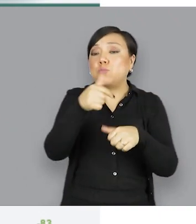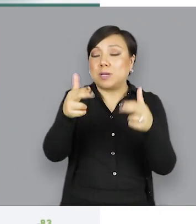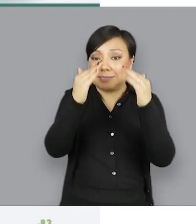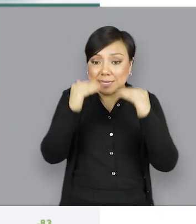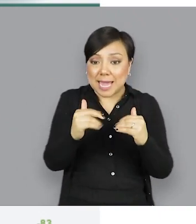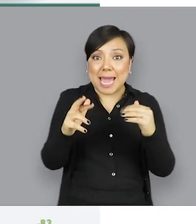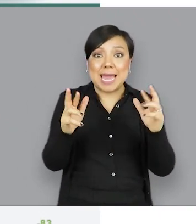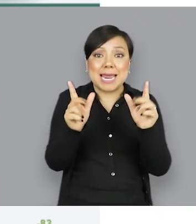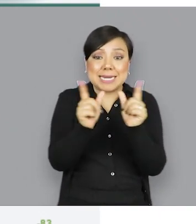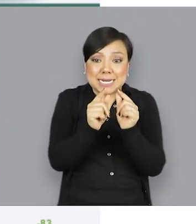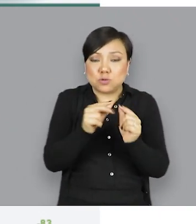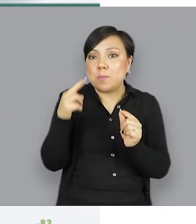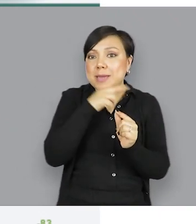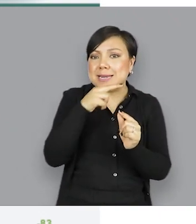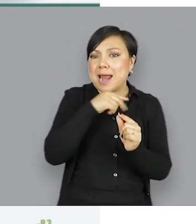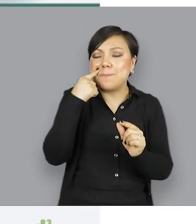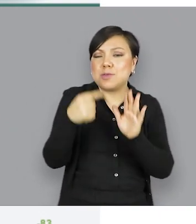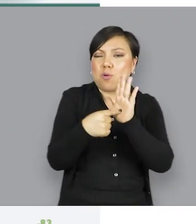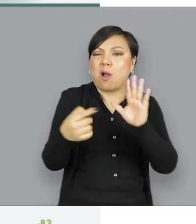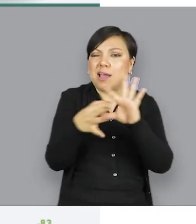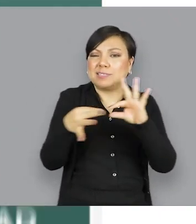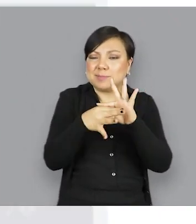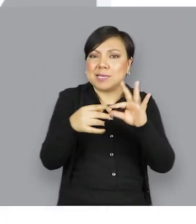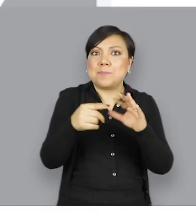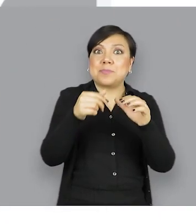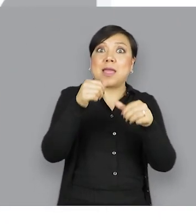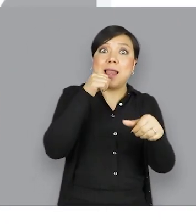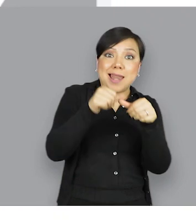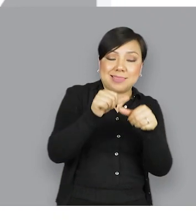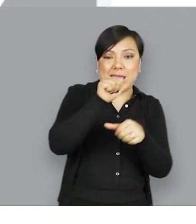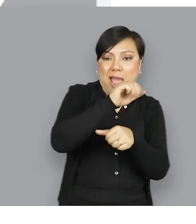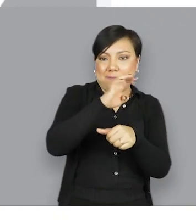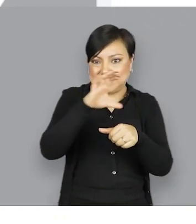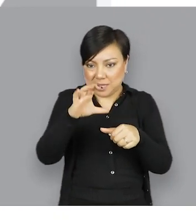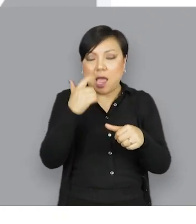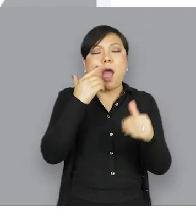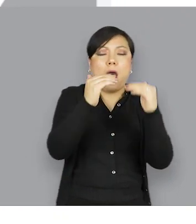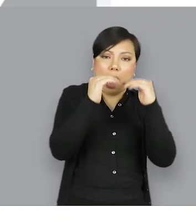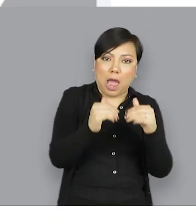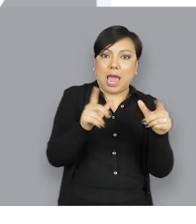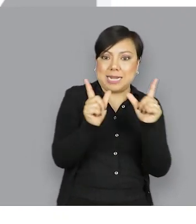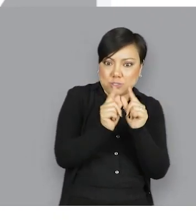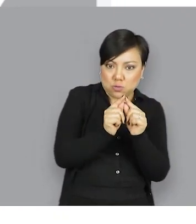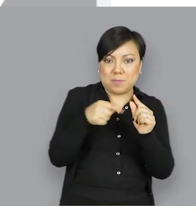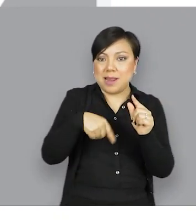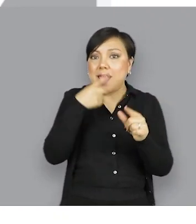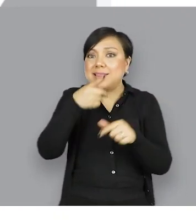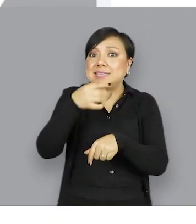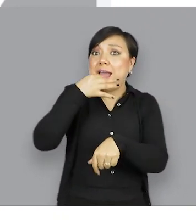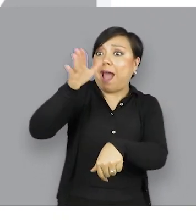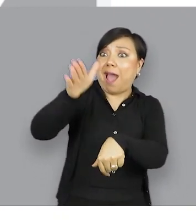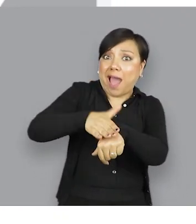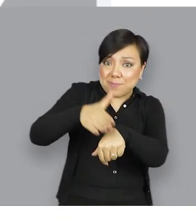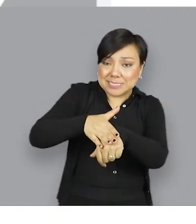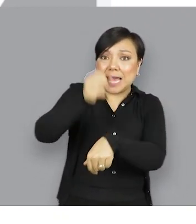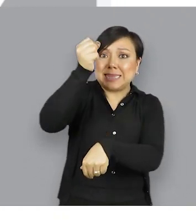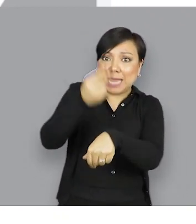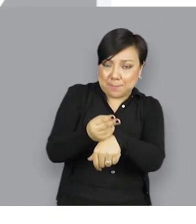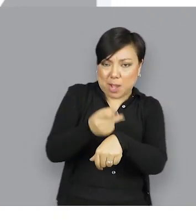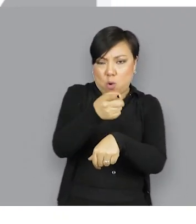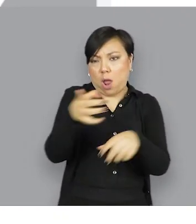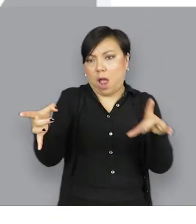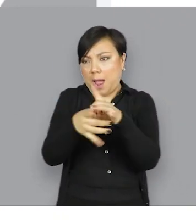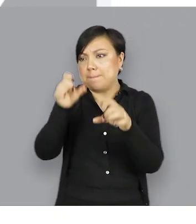resumen muy rápido sobre la lectura de los números plasmados en la tabla. Abajo del escenario y el resumen se encuentra nuestro sistema de alerta temprana,